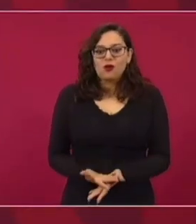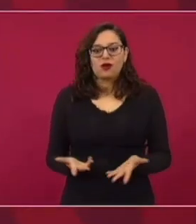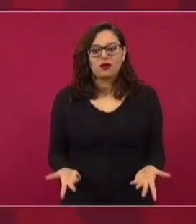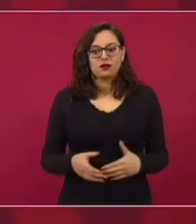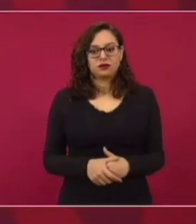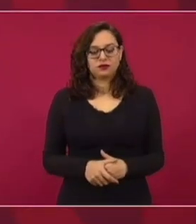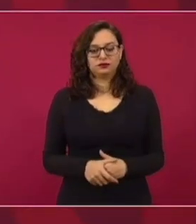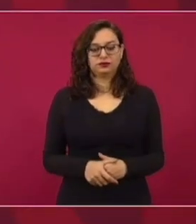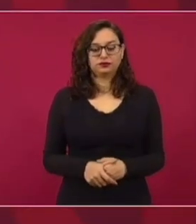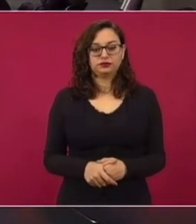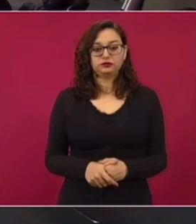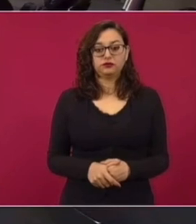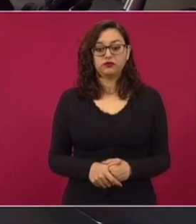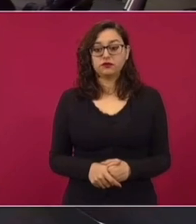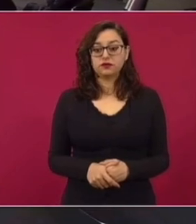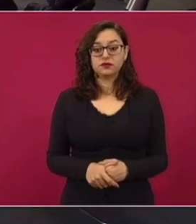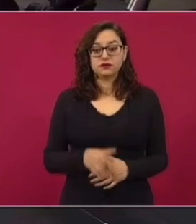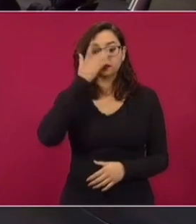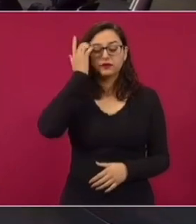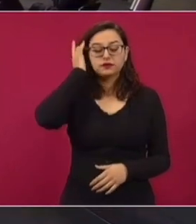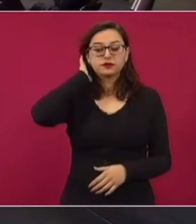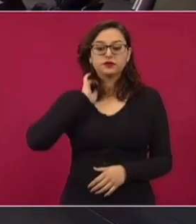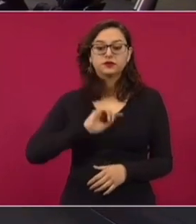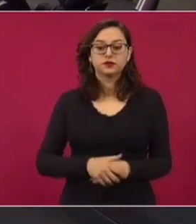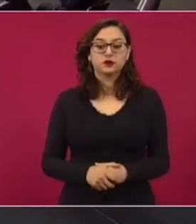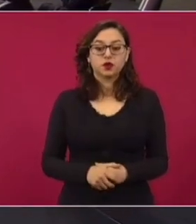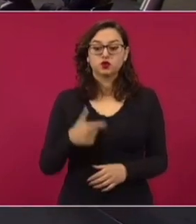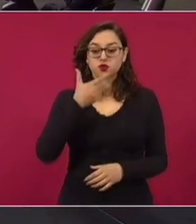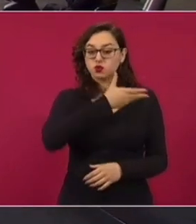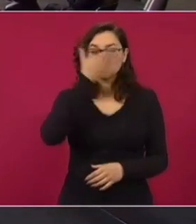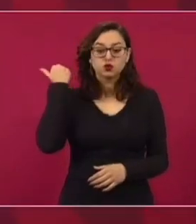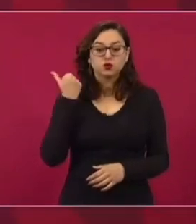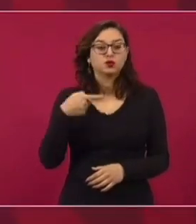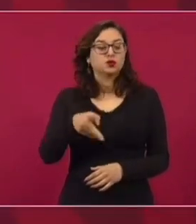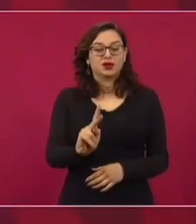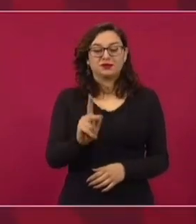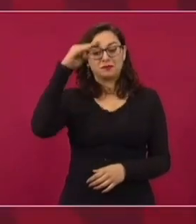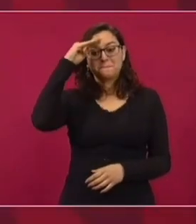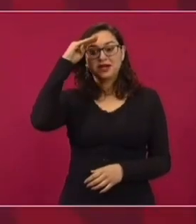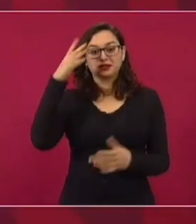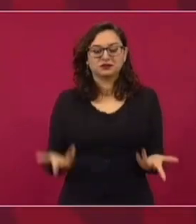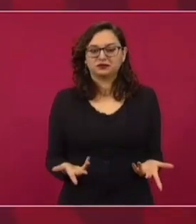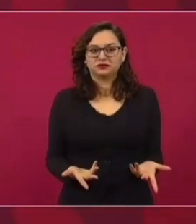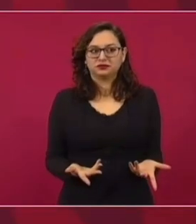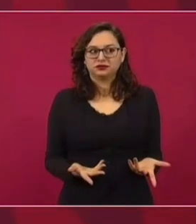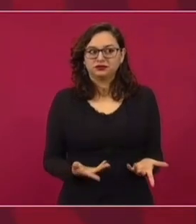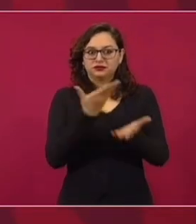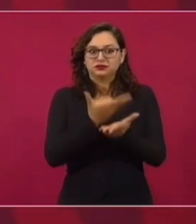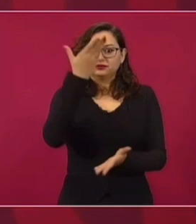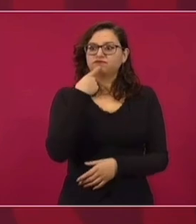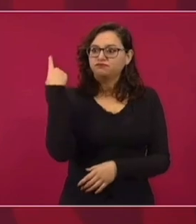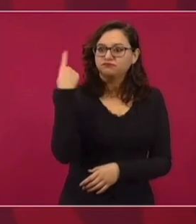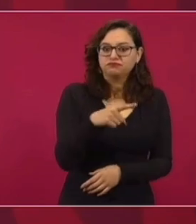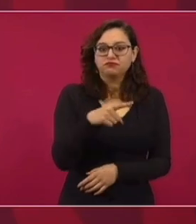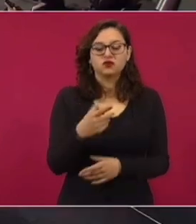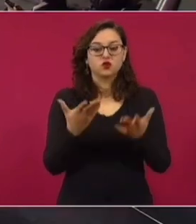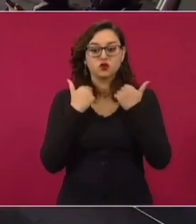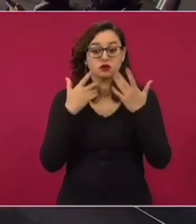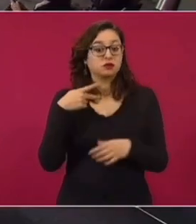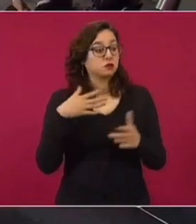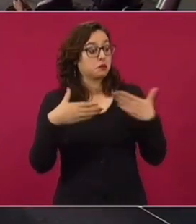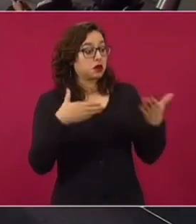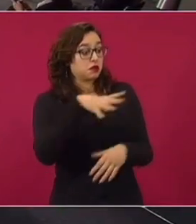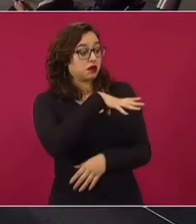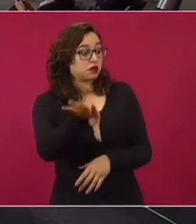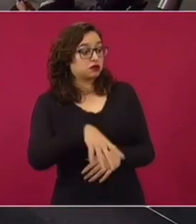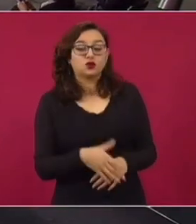¿Qué pedía Panamá? No sé, no sé, pero lo que quiero decir es, si no hay denuncias penales. ¿Pero lo rechazaron? No sabemos,